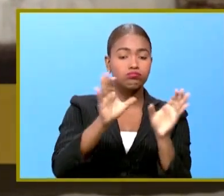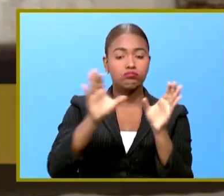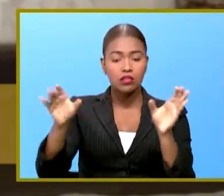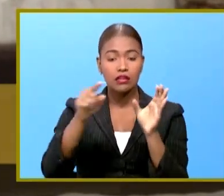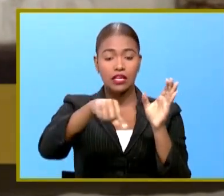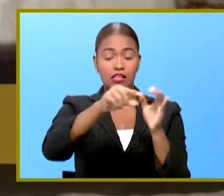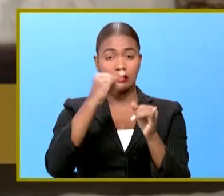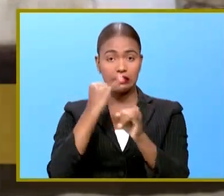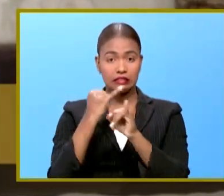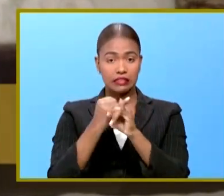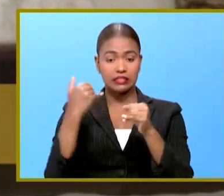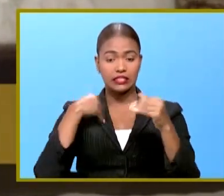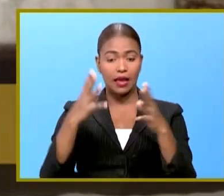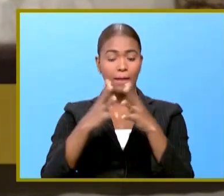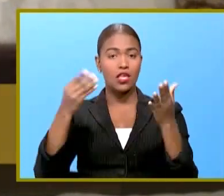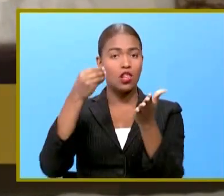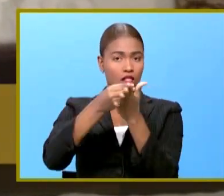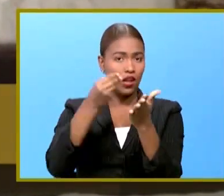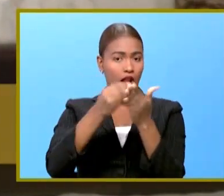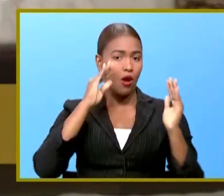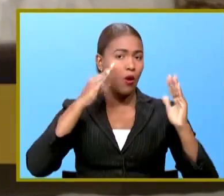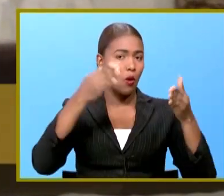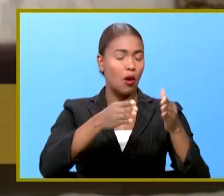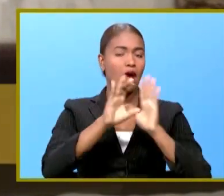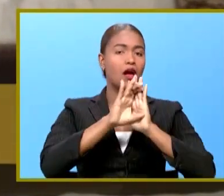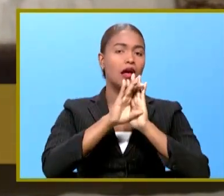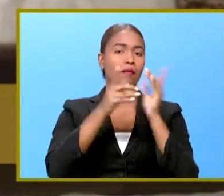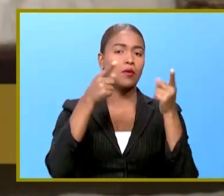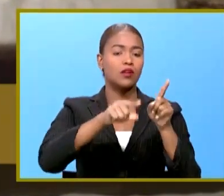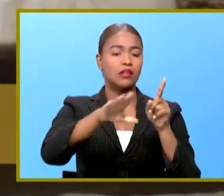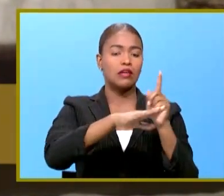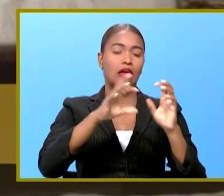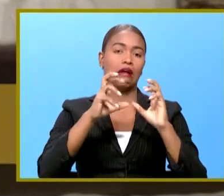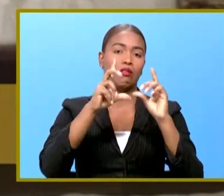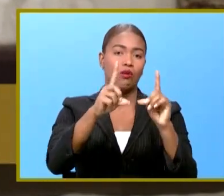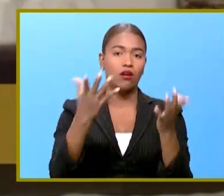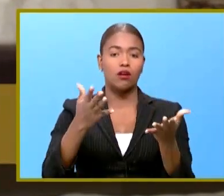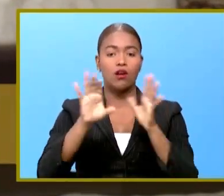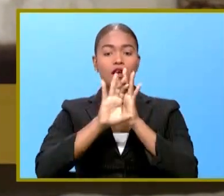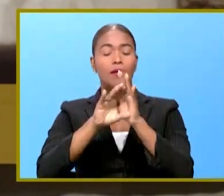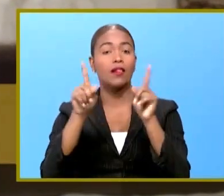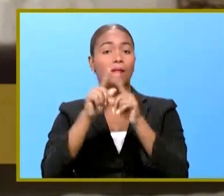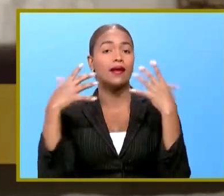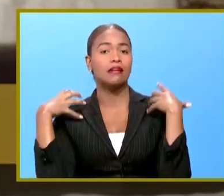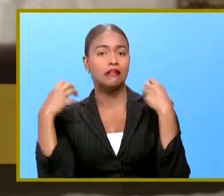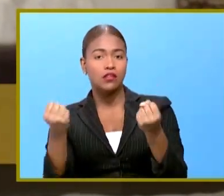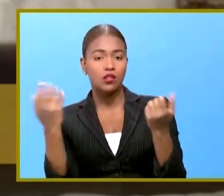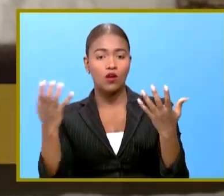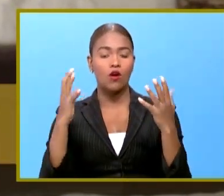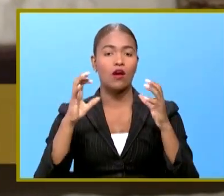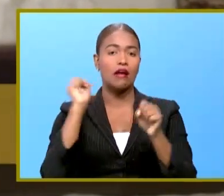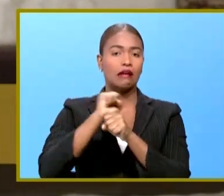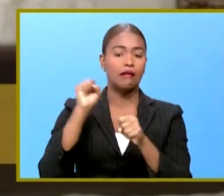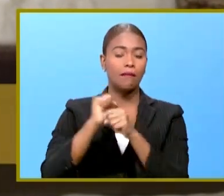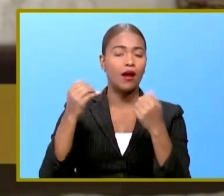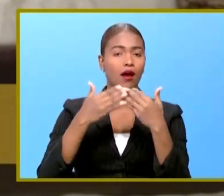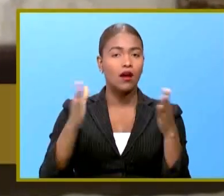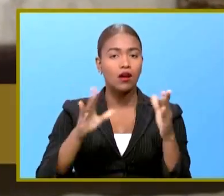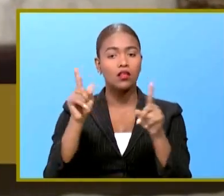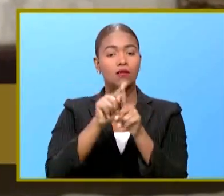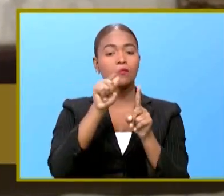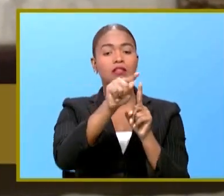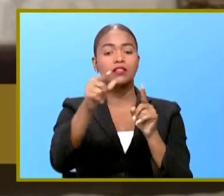instituciones donde hay mayor presupuesto, como es el caso de educación, como es el caso de salud, como es el caso de obra pública y las